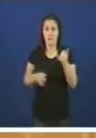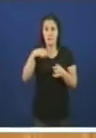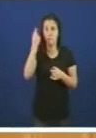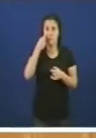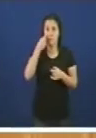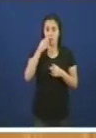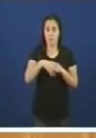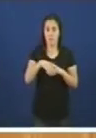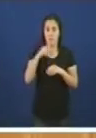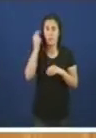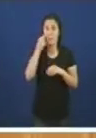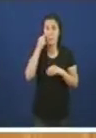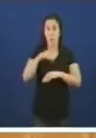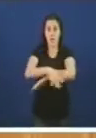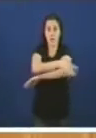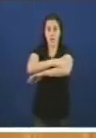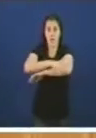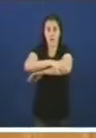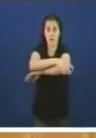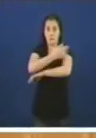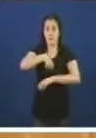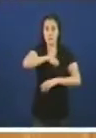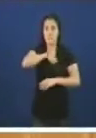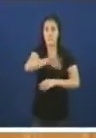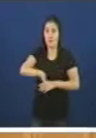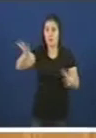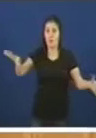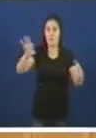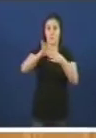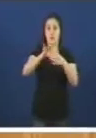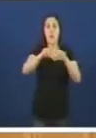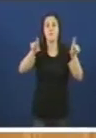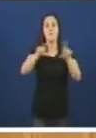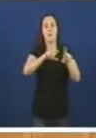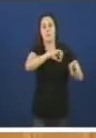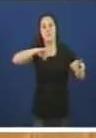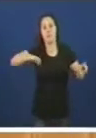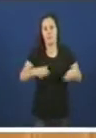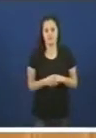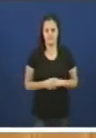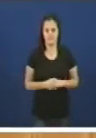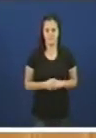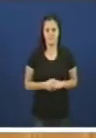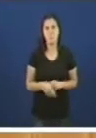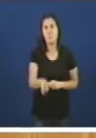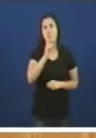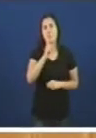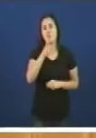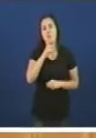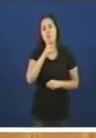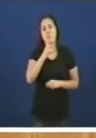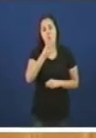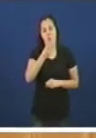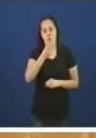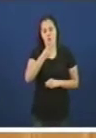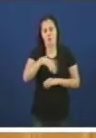no Estado español a respeito dunha empresa privada, de como o Estado se moviliza por terra, mare e